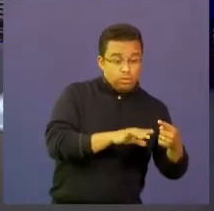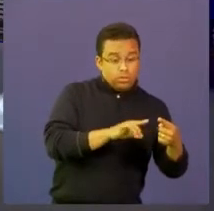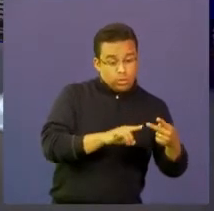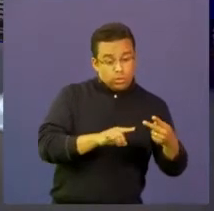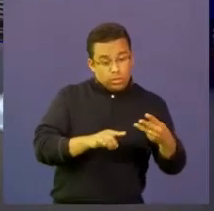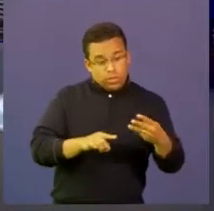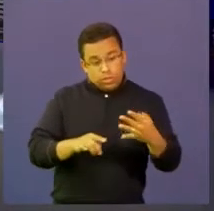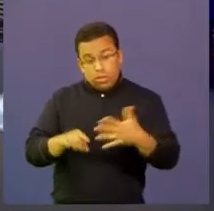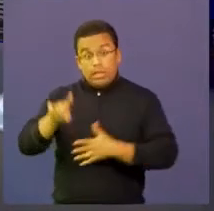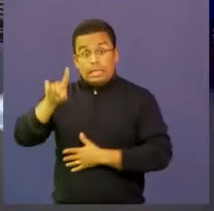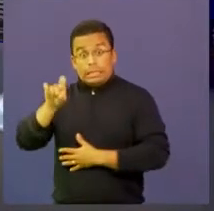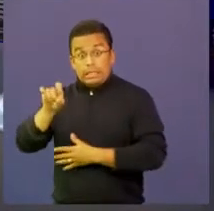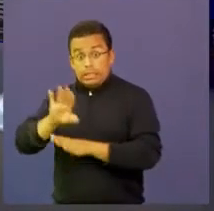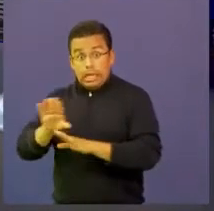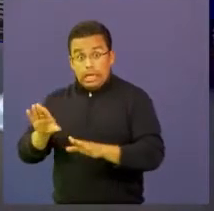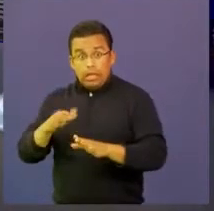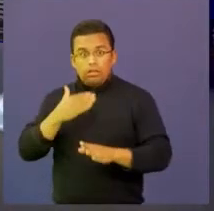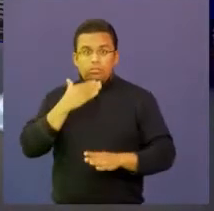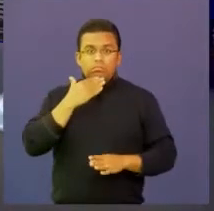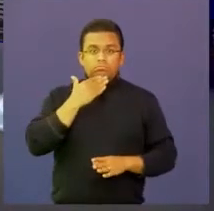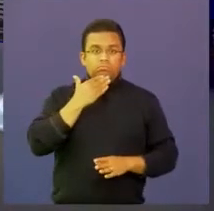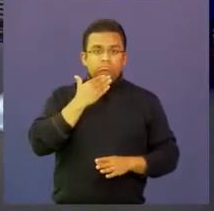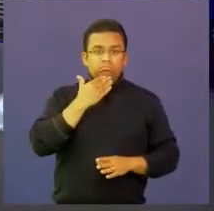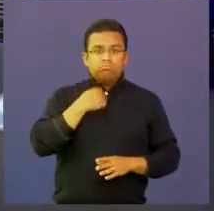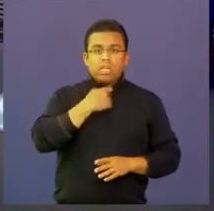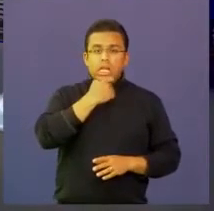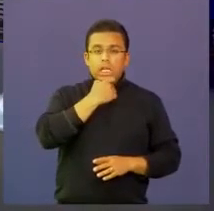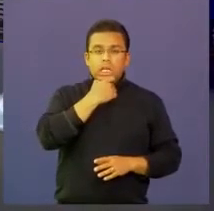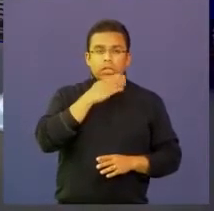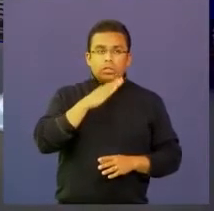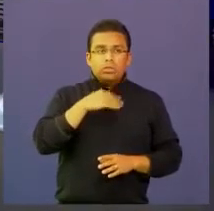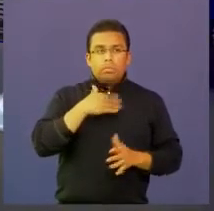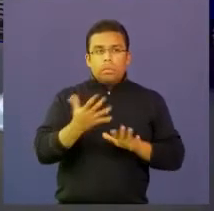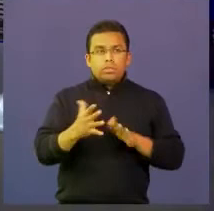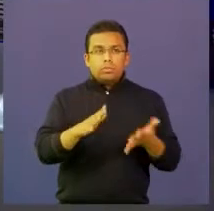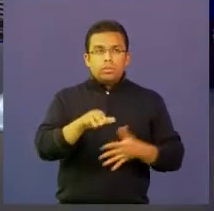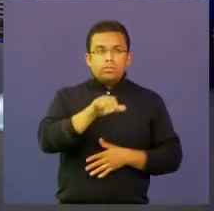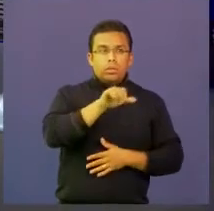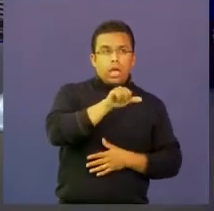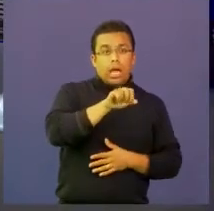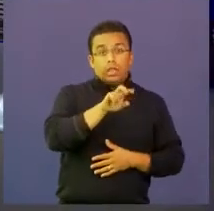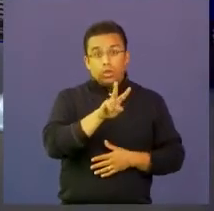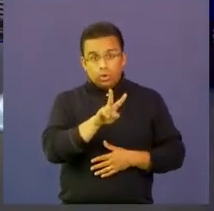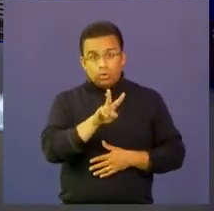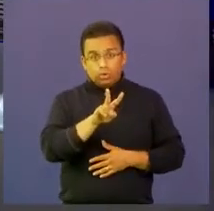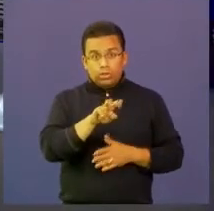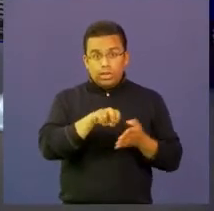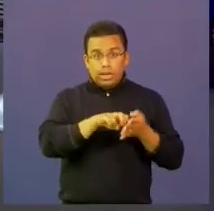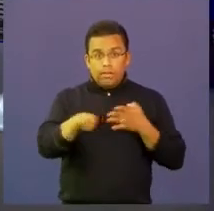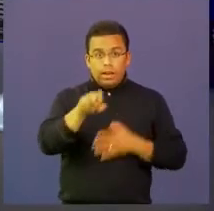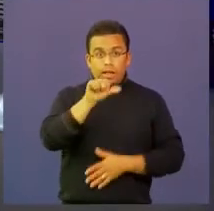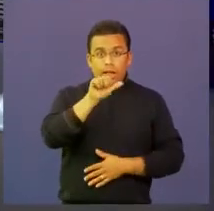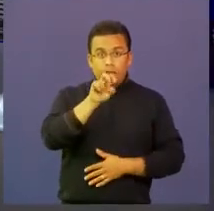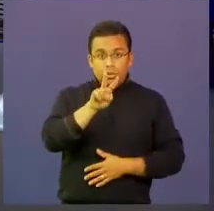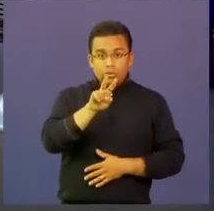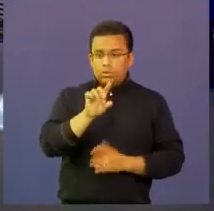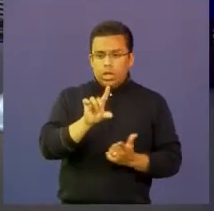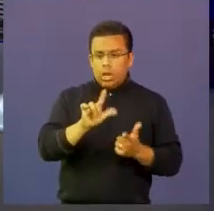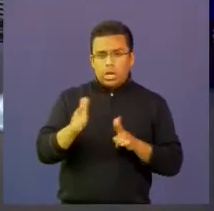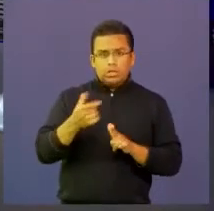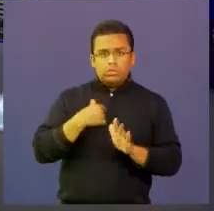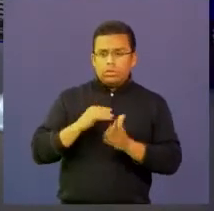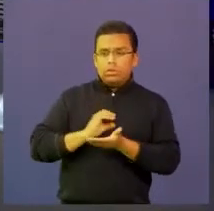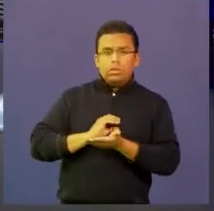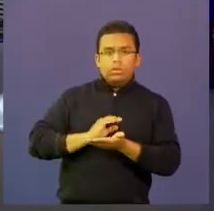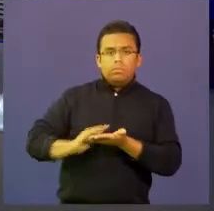el niño está a un nivel A2 y listo para una certificación,